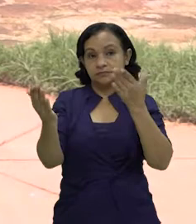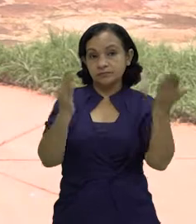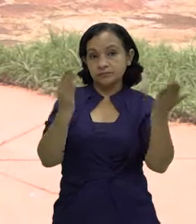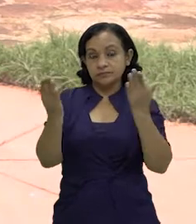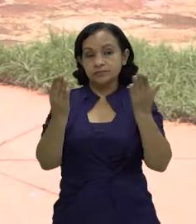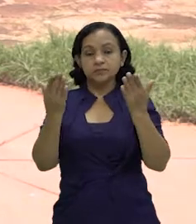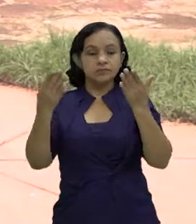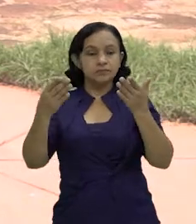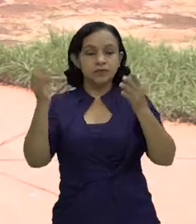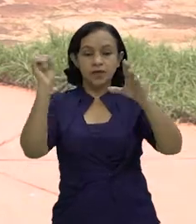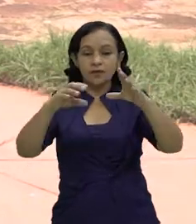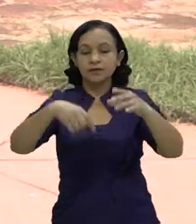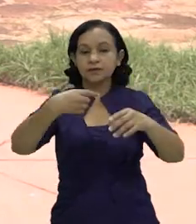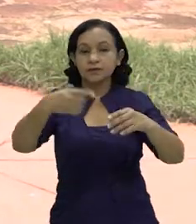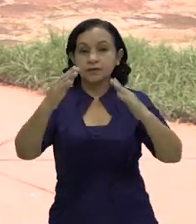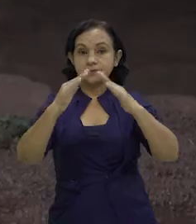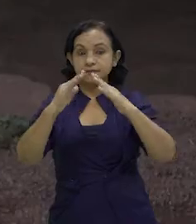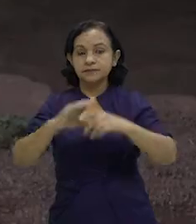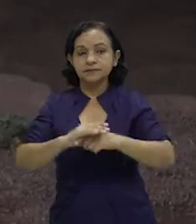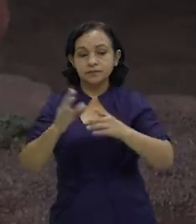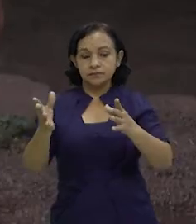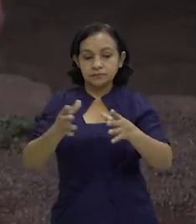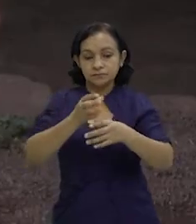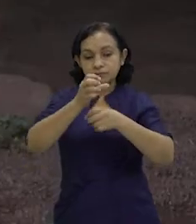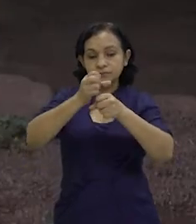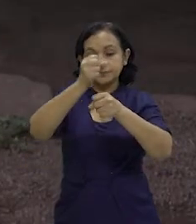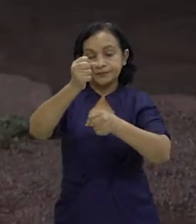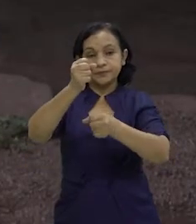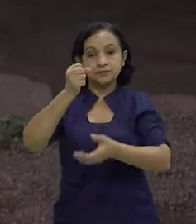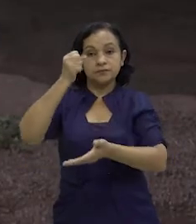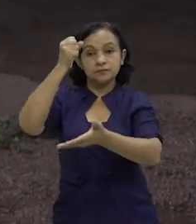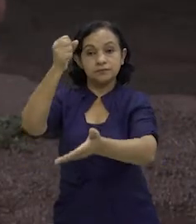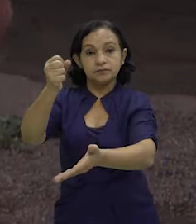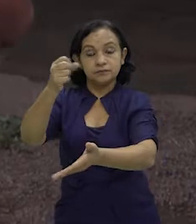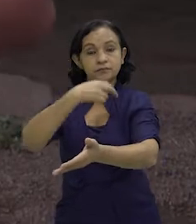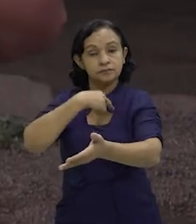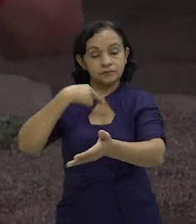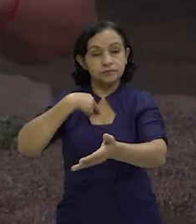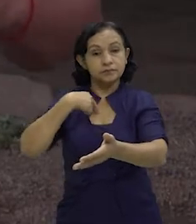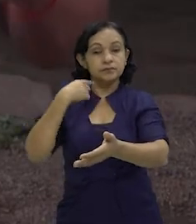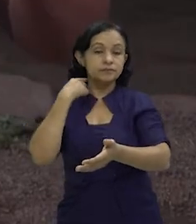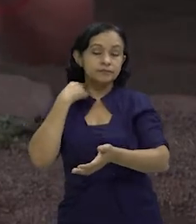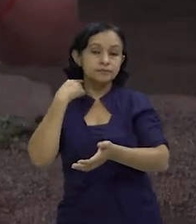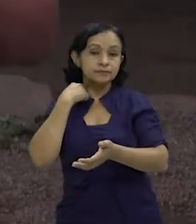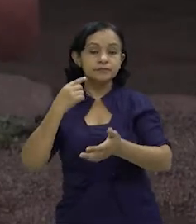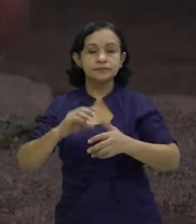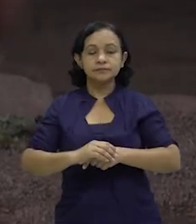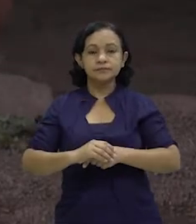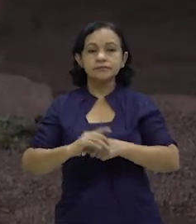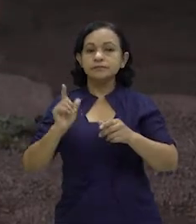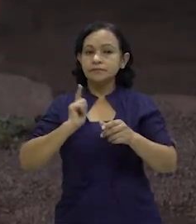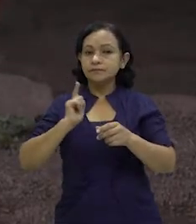comparado con la basura habitual. Se paga en bolsa y se va echando en envases el proceso que yo le doy siempre.